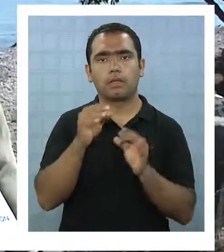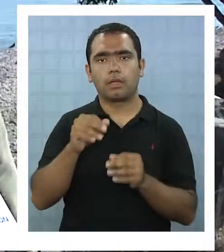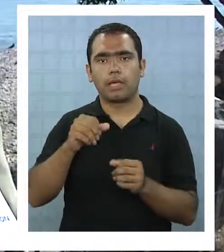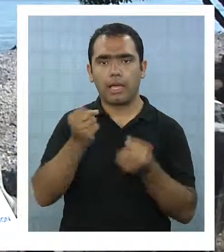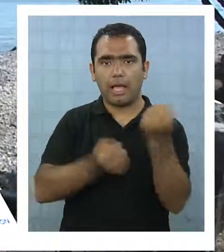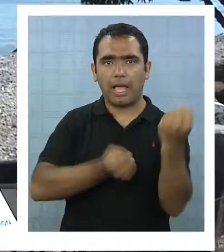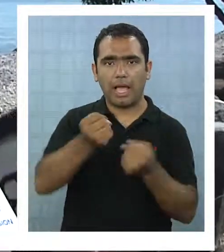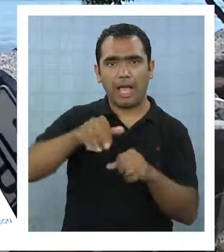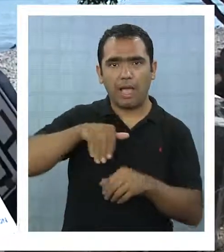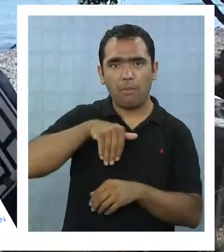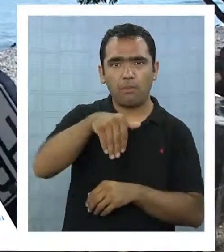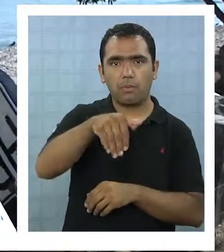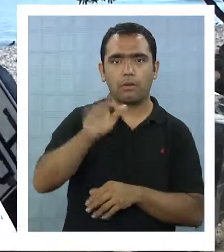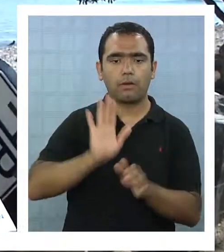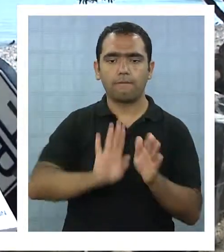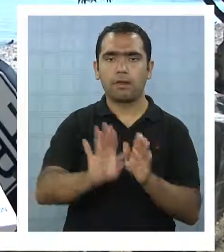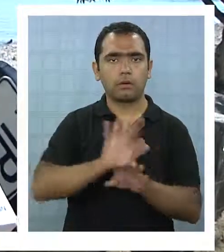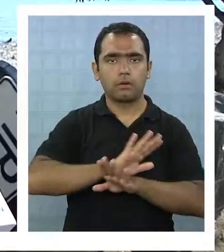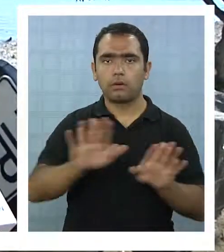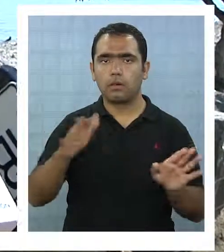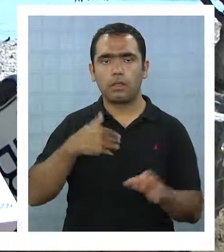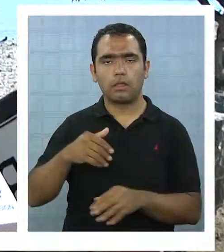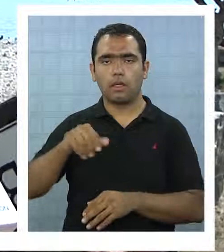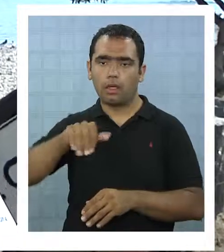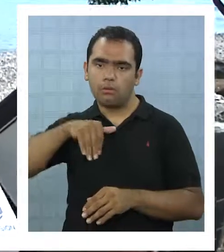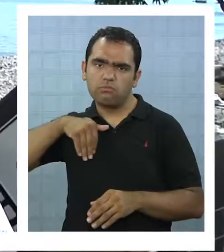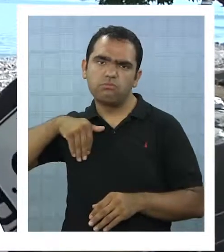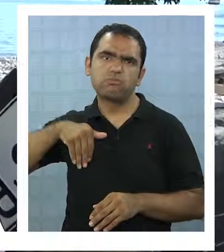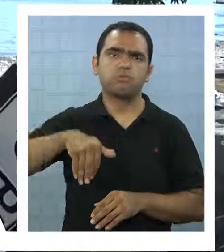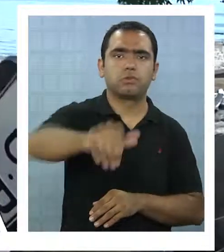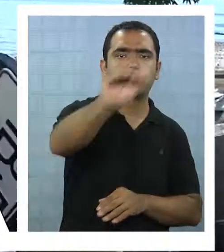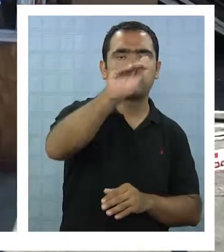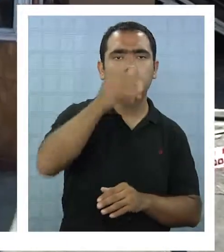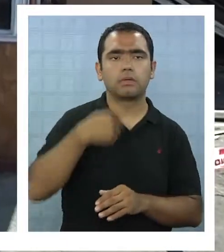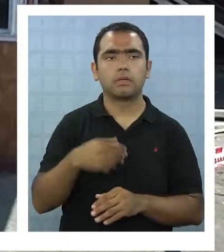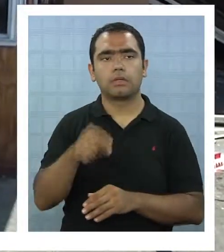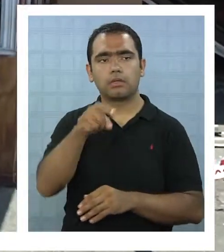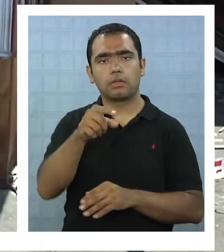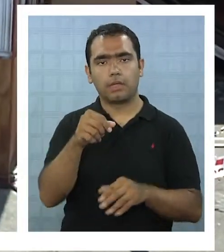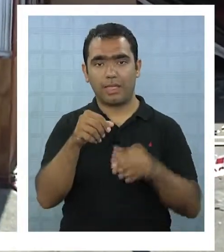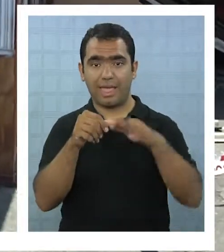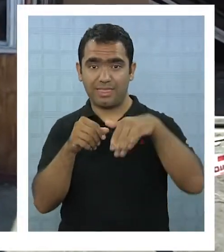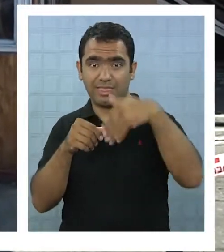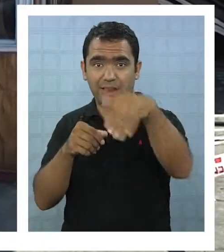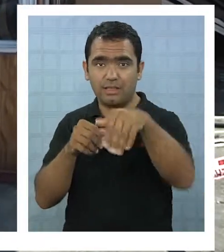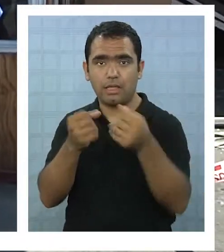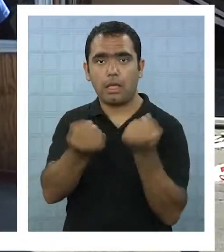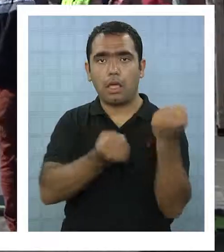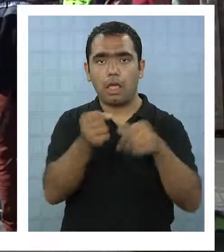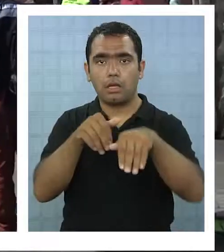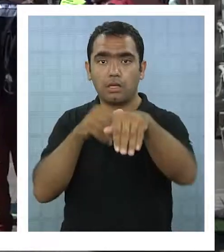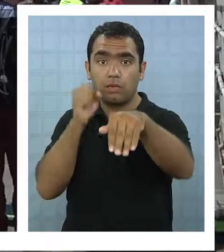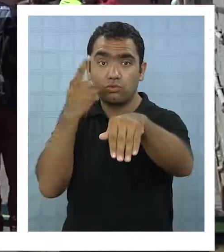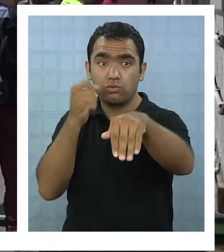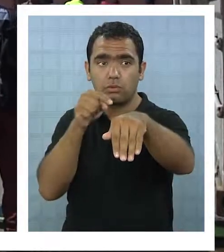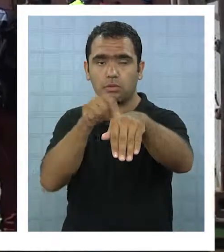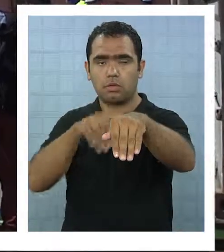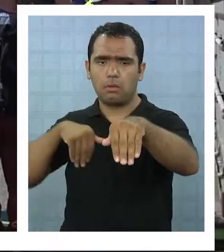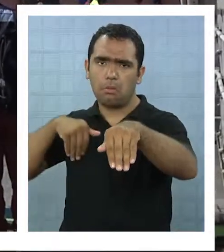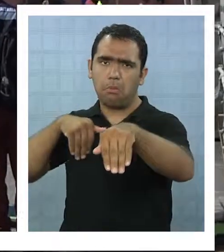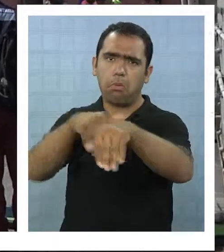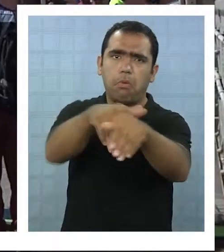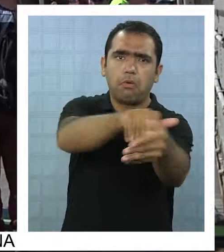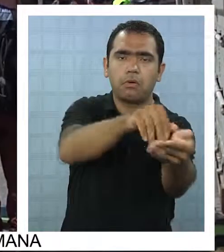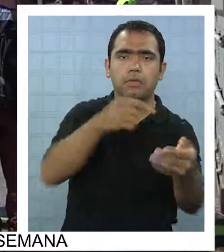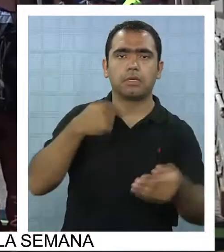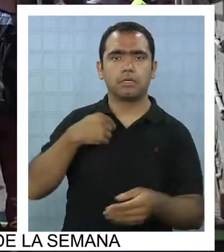pasó, arrastró este camión azul que está estacionado, creo que está sacando basura. Y yo recibí la peor parte con el auto porque de hecho a mí me pegó de